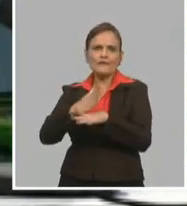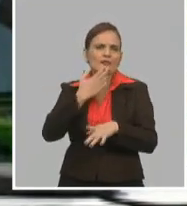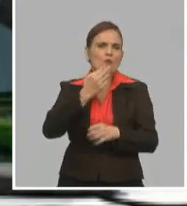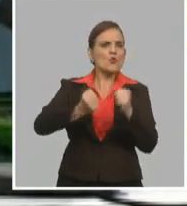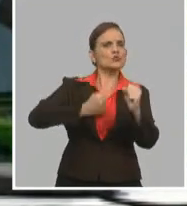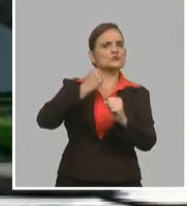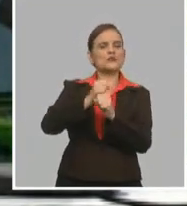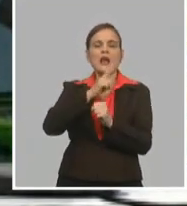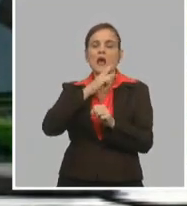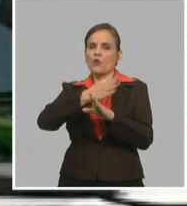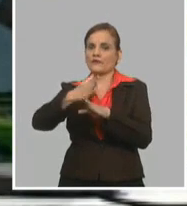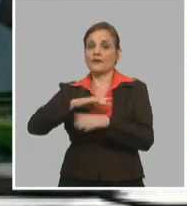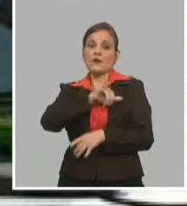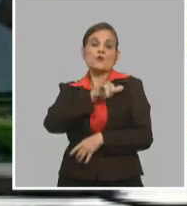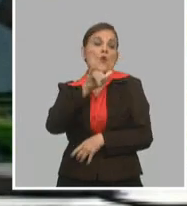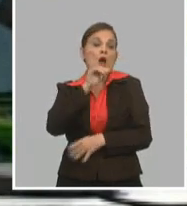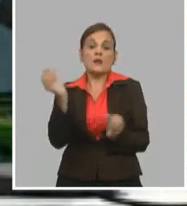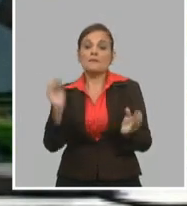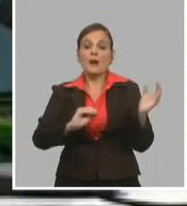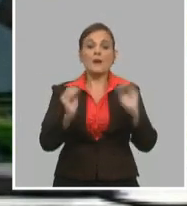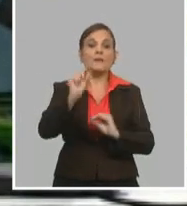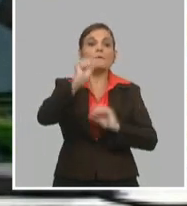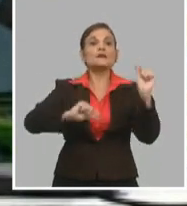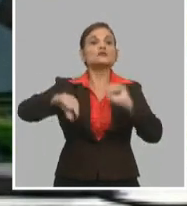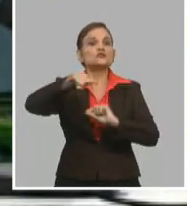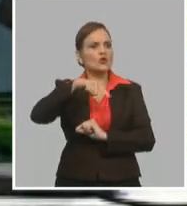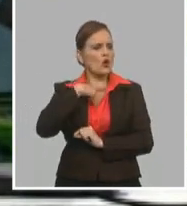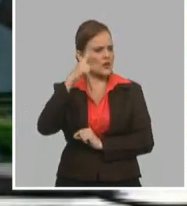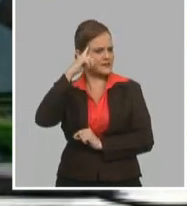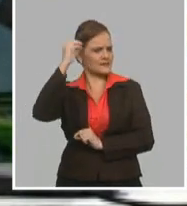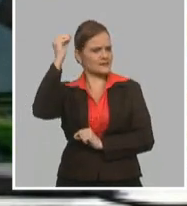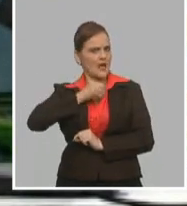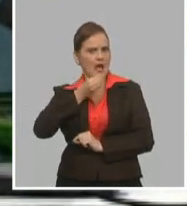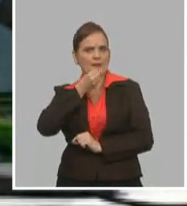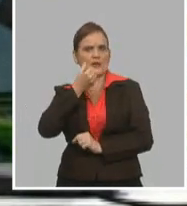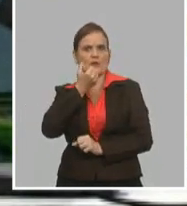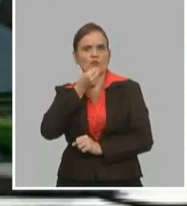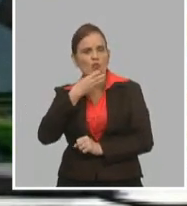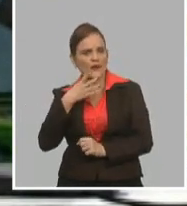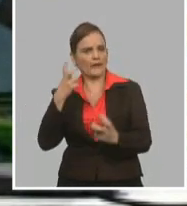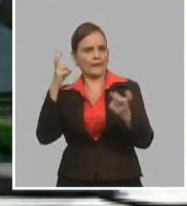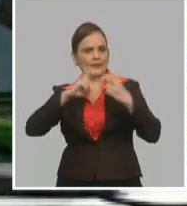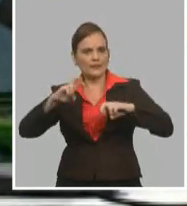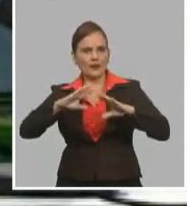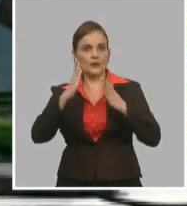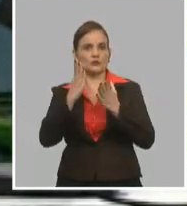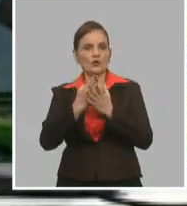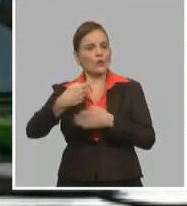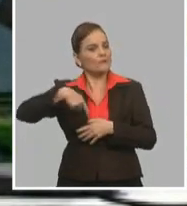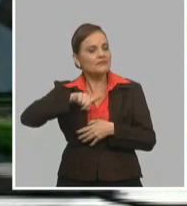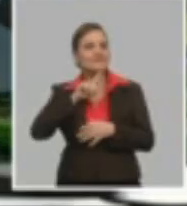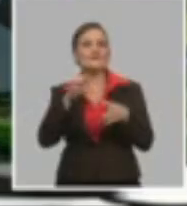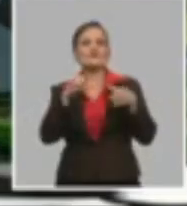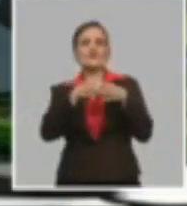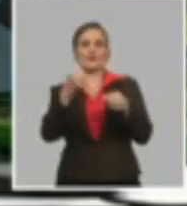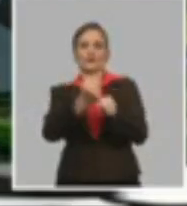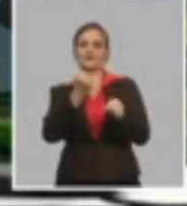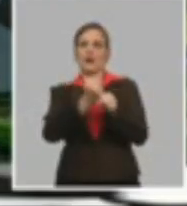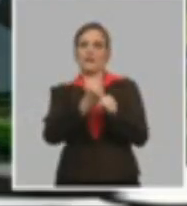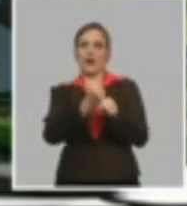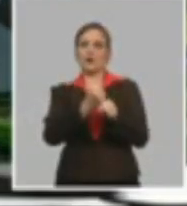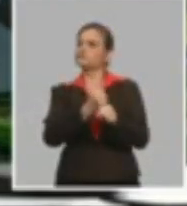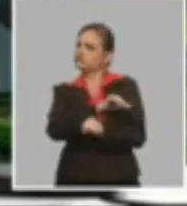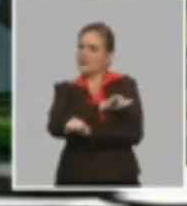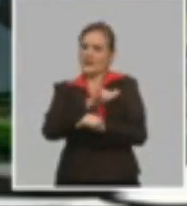de nuestros productores, incorporando los productores más talentosos, tenemos que estar y estamos convocando y estamos trabajando con